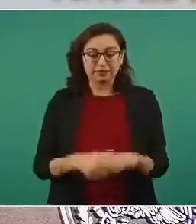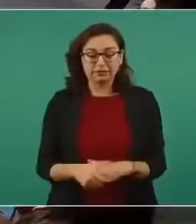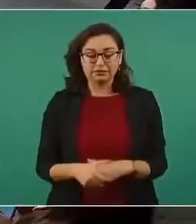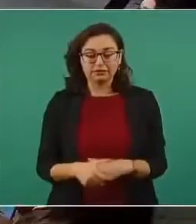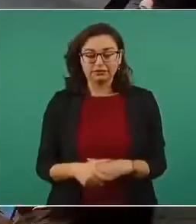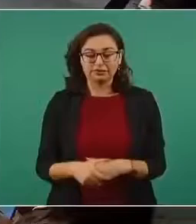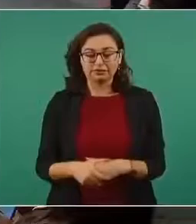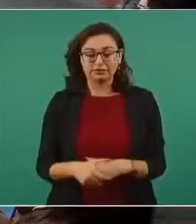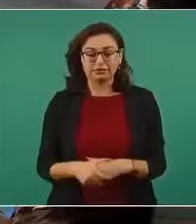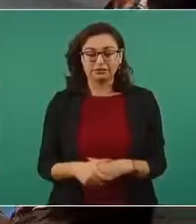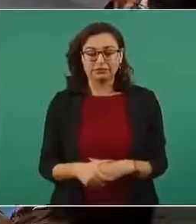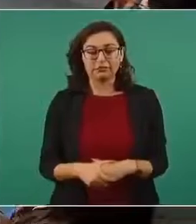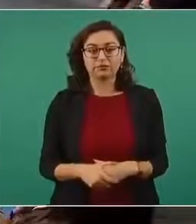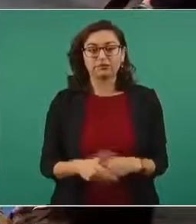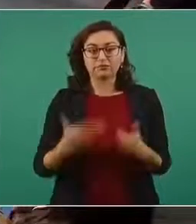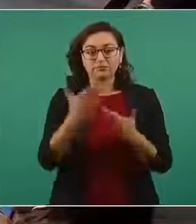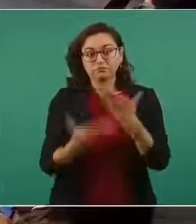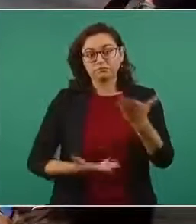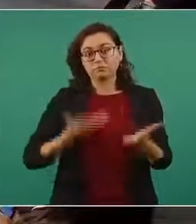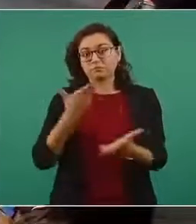planteó lo siguiente a ver un memorial